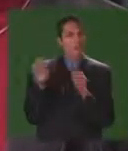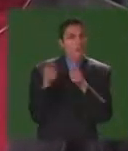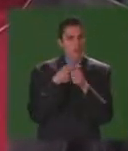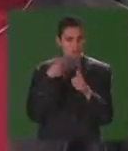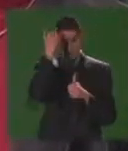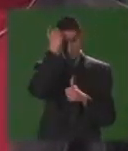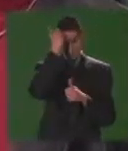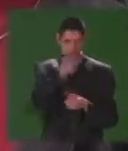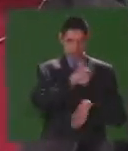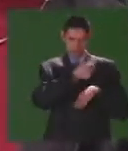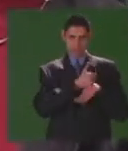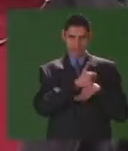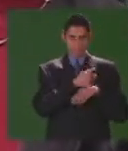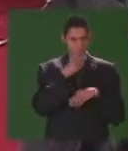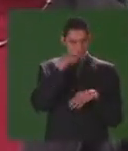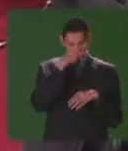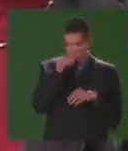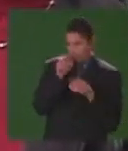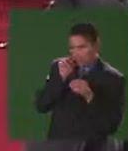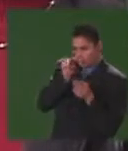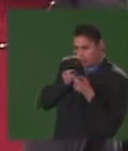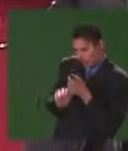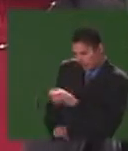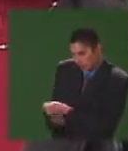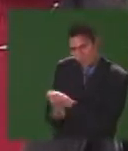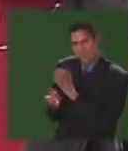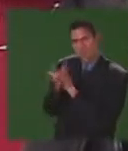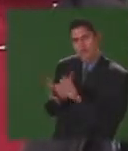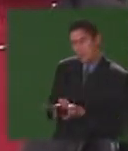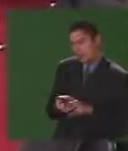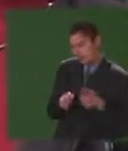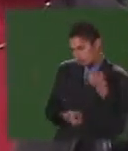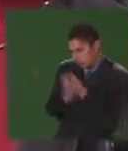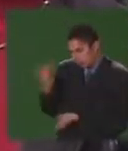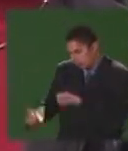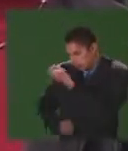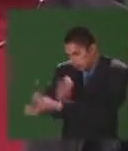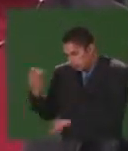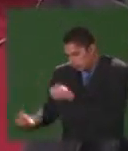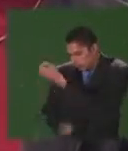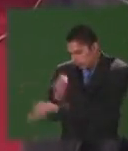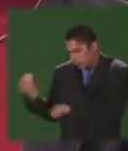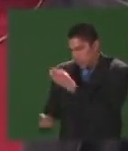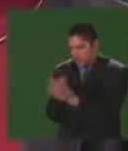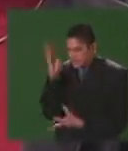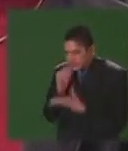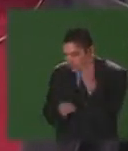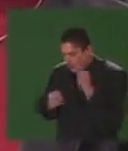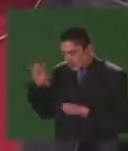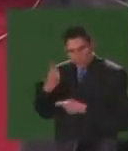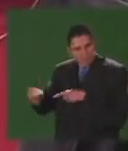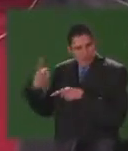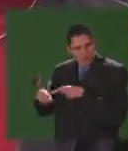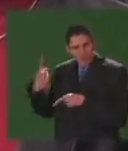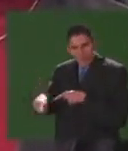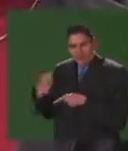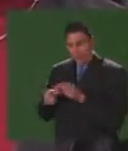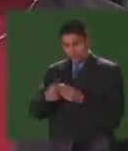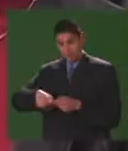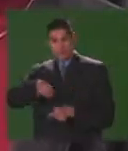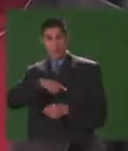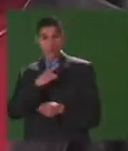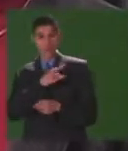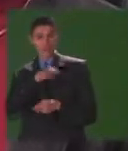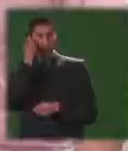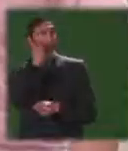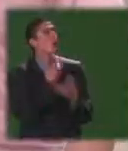titulares lo que han aportado a nuestros estudiantes es toda la gama de años de experiencia que ellos han tenido y eso pues ha sido